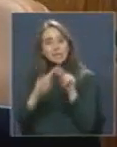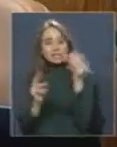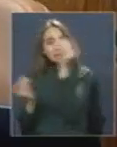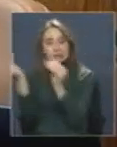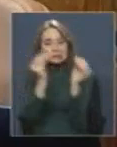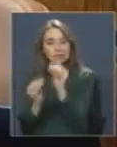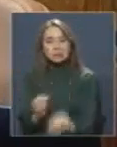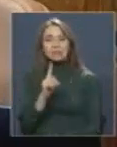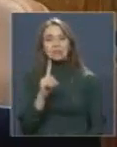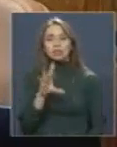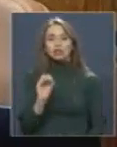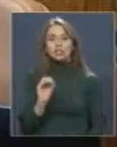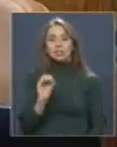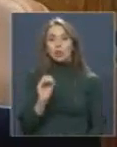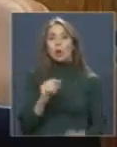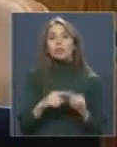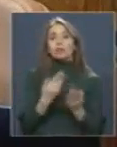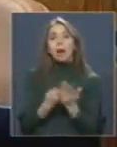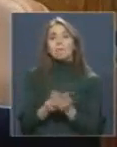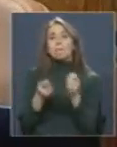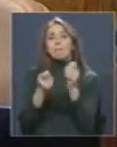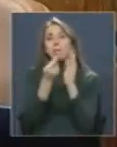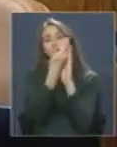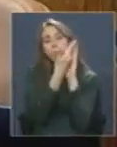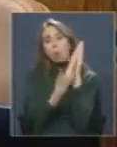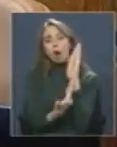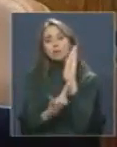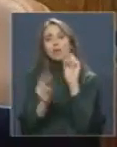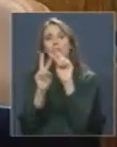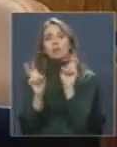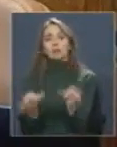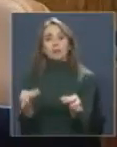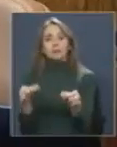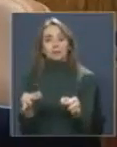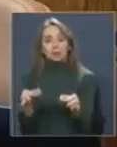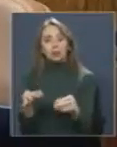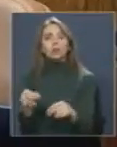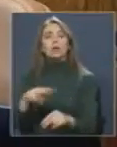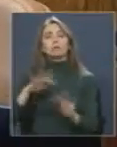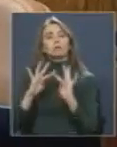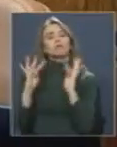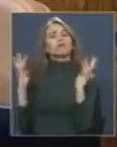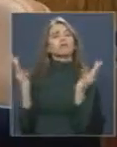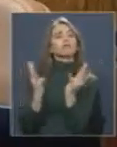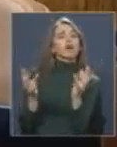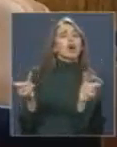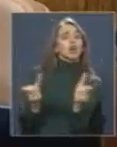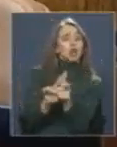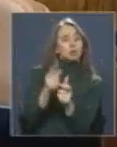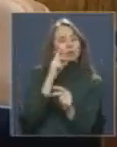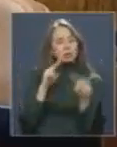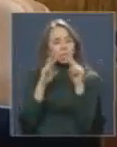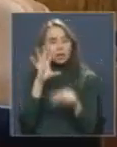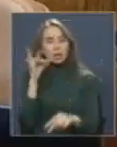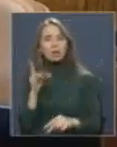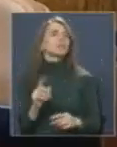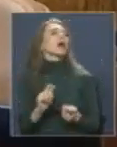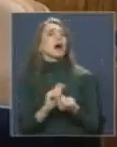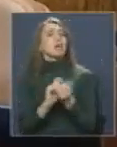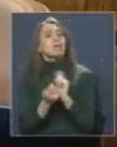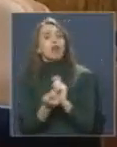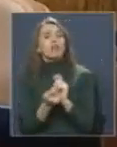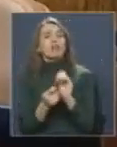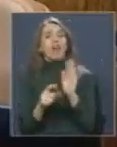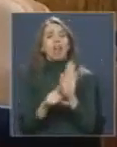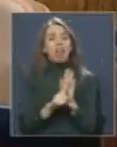150 propuestas en materia de seguridad. Y nos dimos cuenta que más que modificaciones legales,